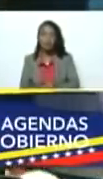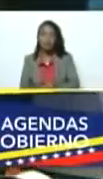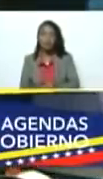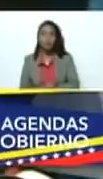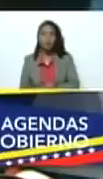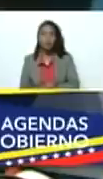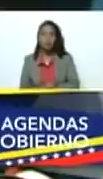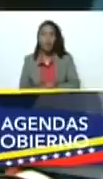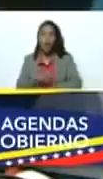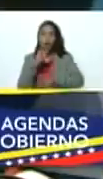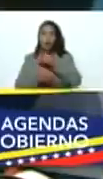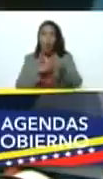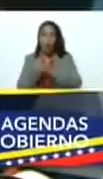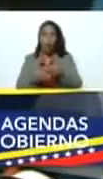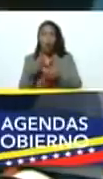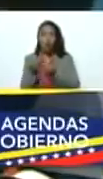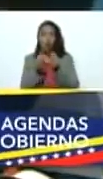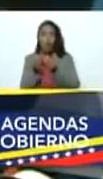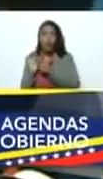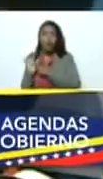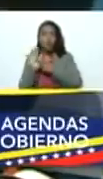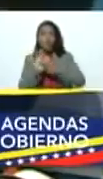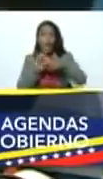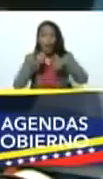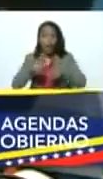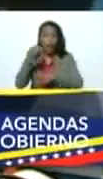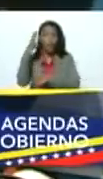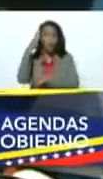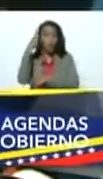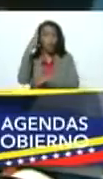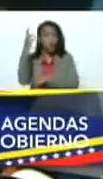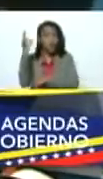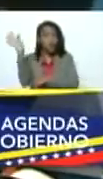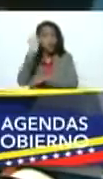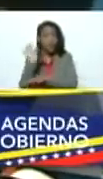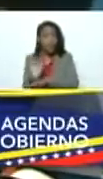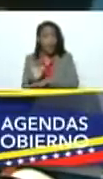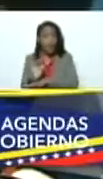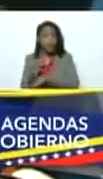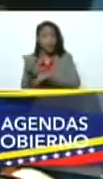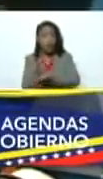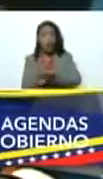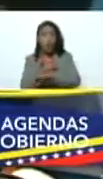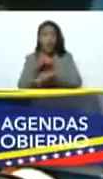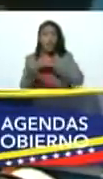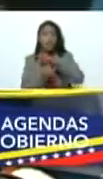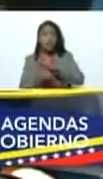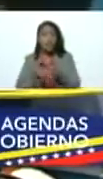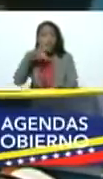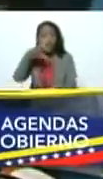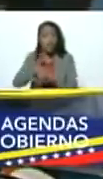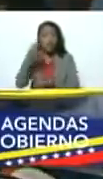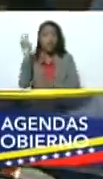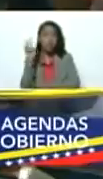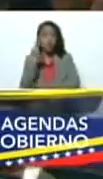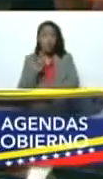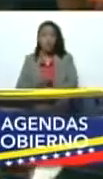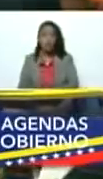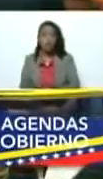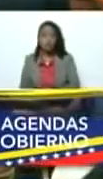lo hago como referencia hoy porque este es el Consejo Federal de Gobierno, Esto es una institución del Estado venezolano,